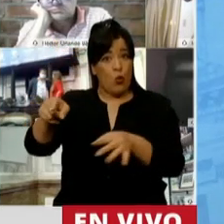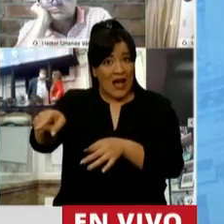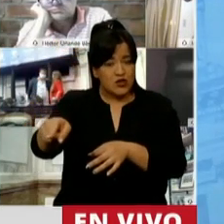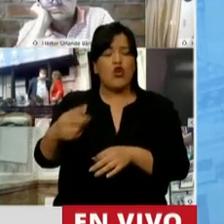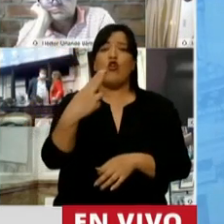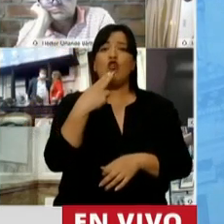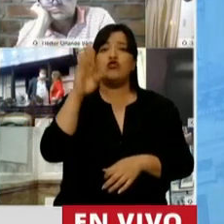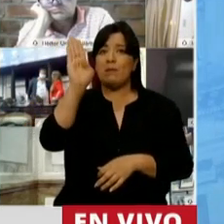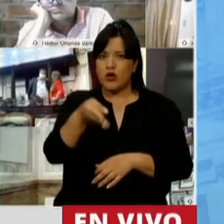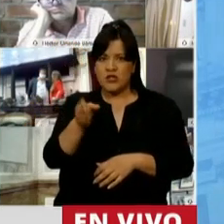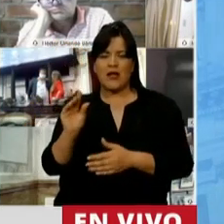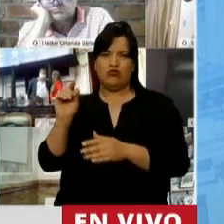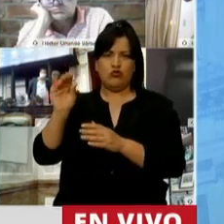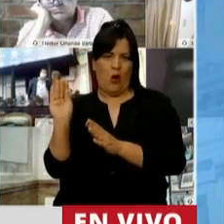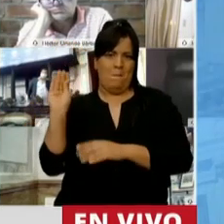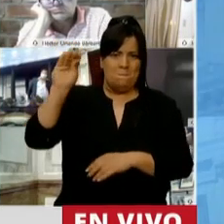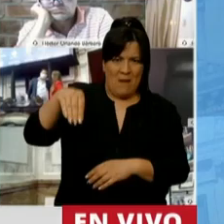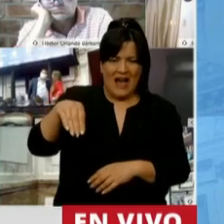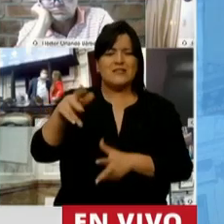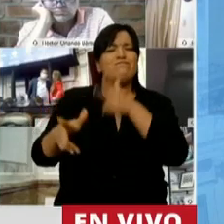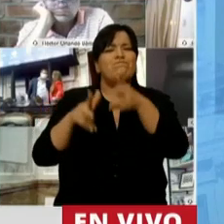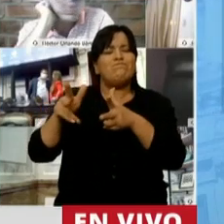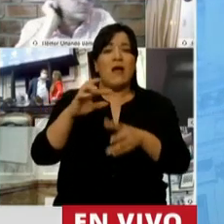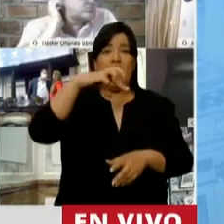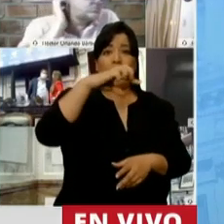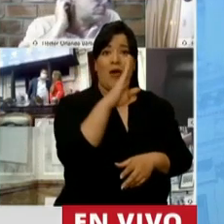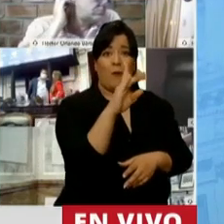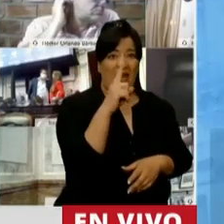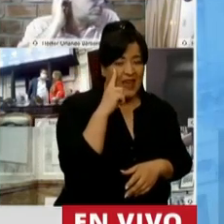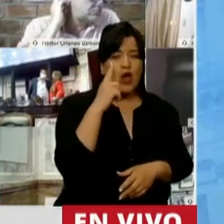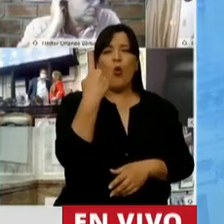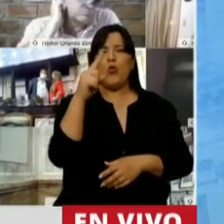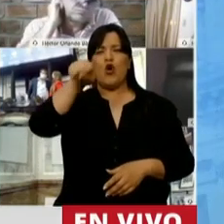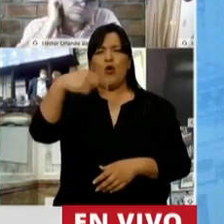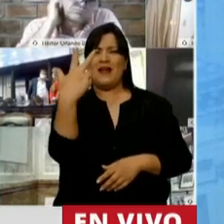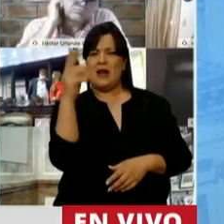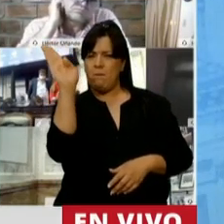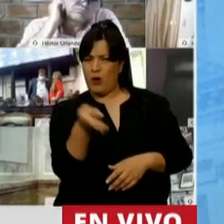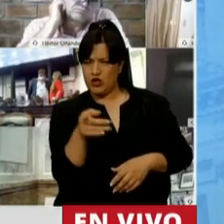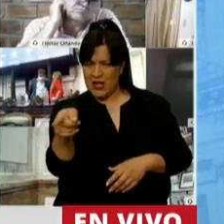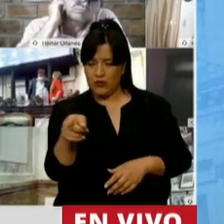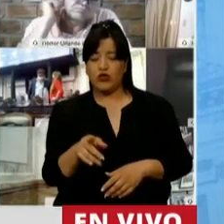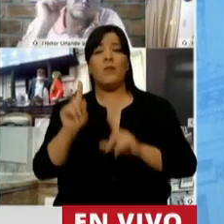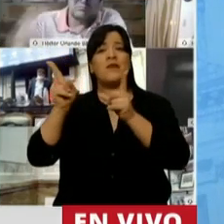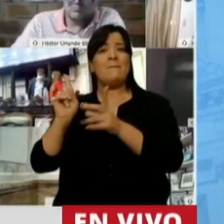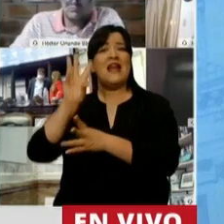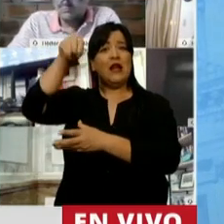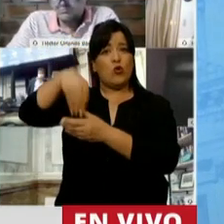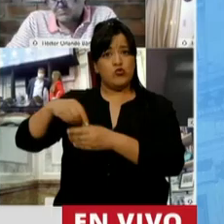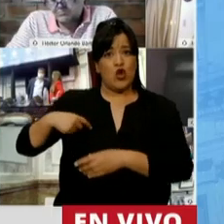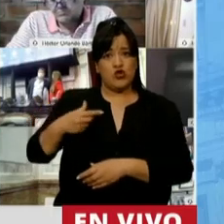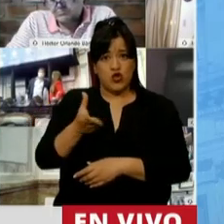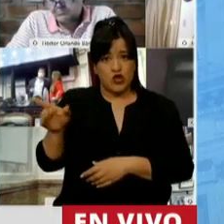11%. Estamos hablando de 1,3% del PBI. En inclusión social